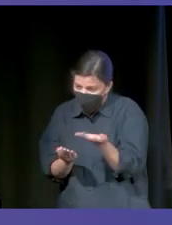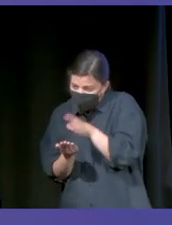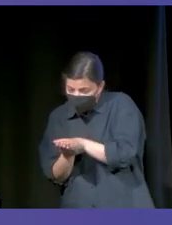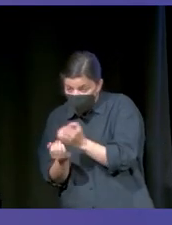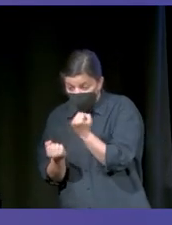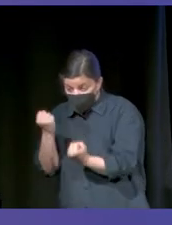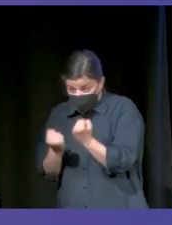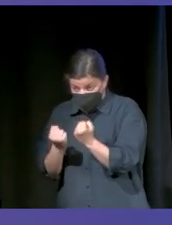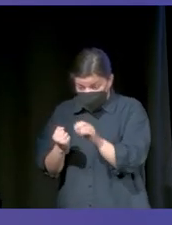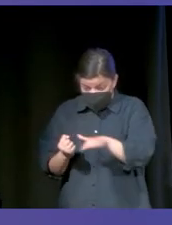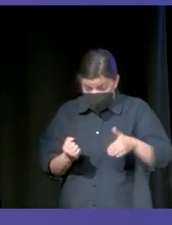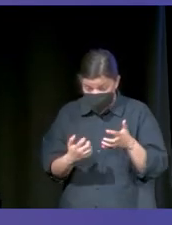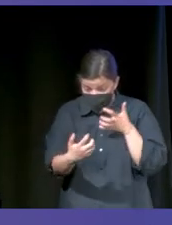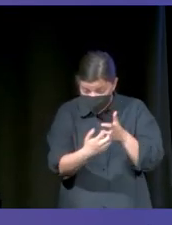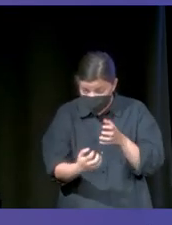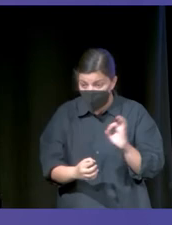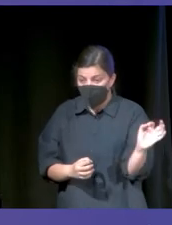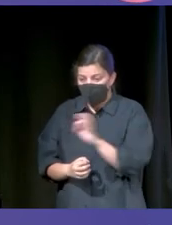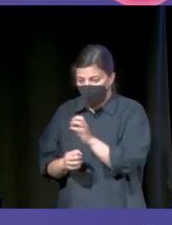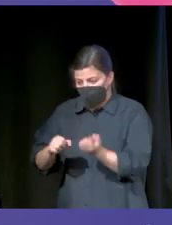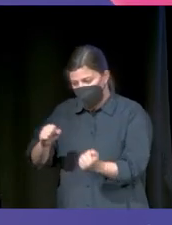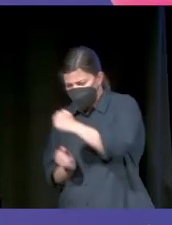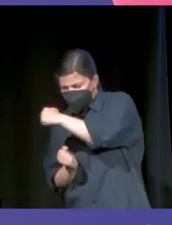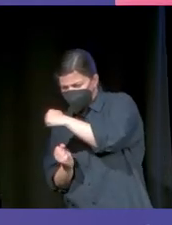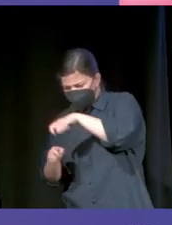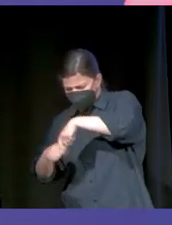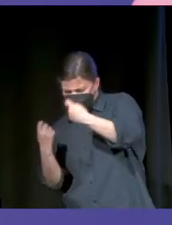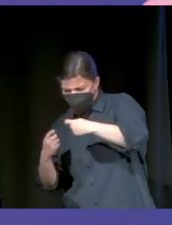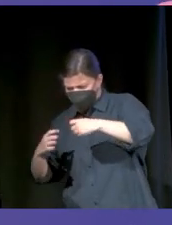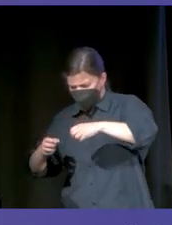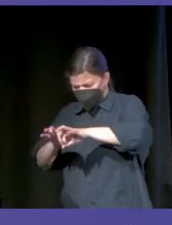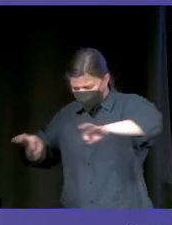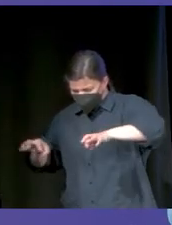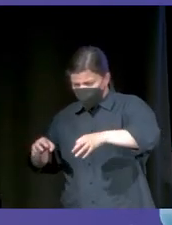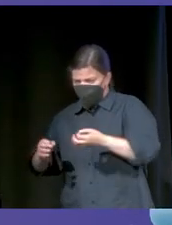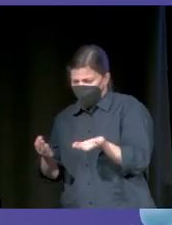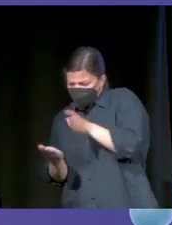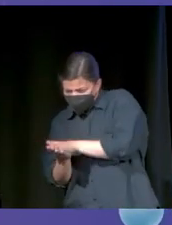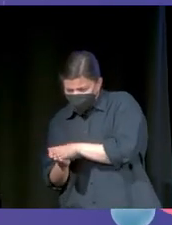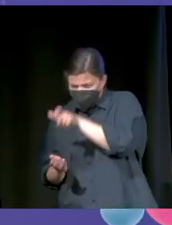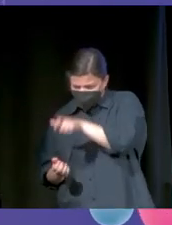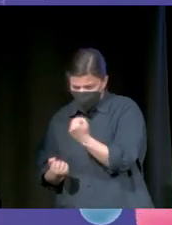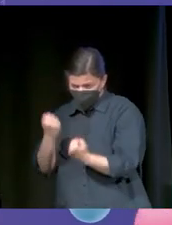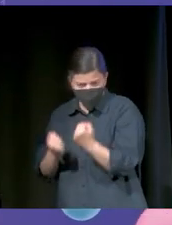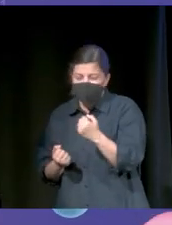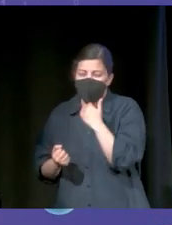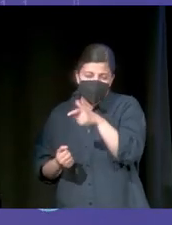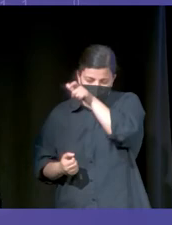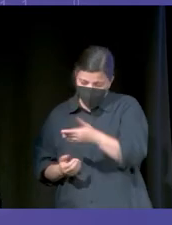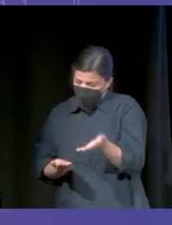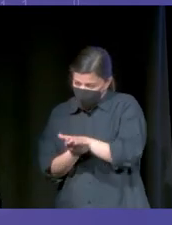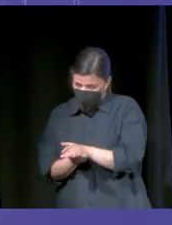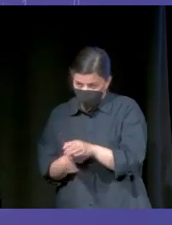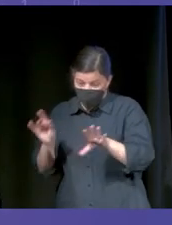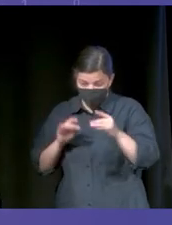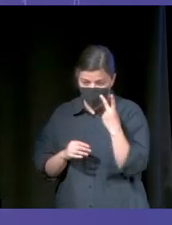chocan con los niños o gira la rueda, rompe el puente, tira el coche, mata al piloto y salva a los niños. Alguien va a morir aquí. Entonces, os doy dos